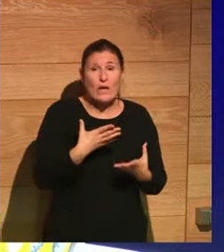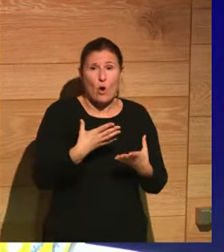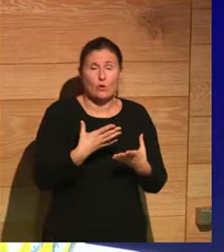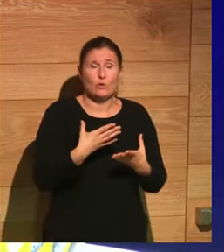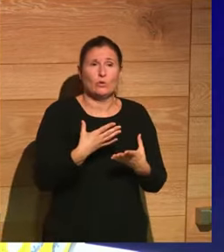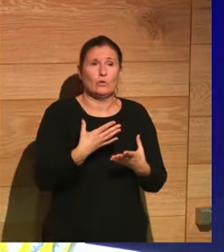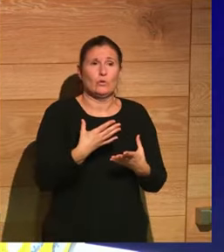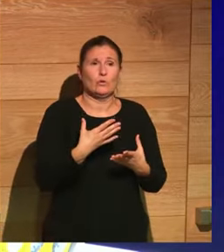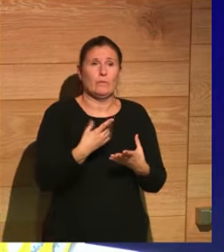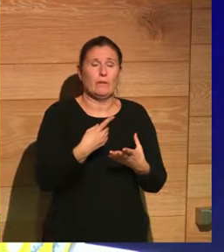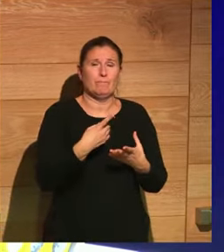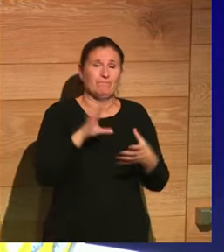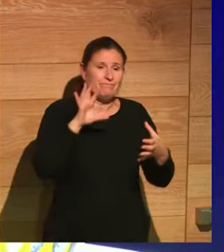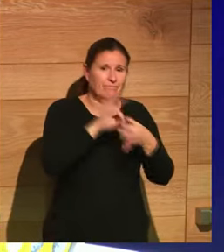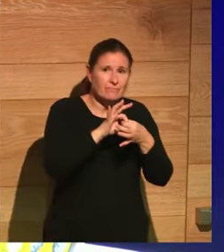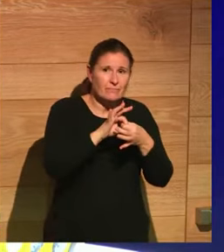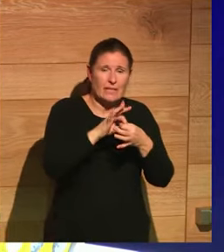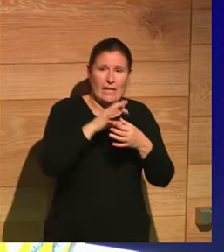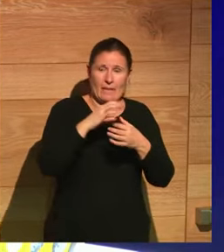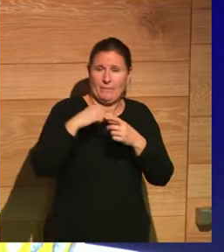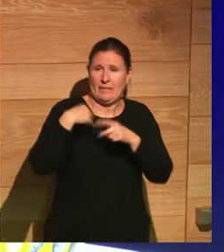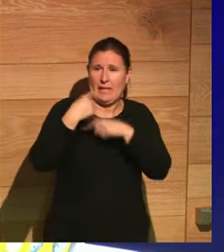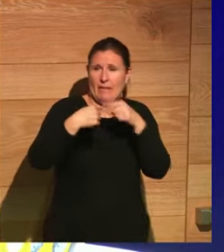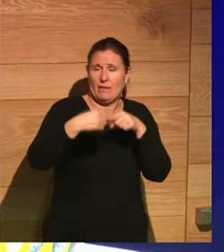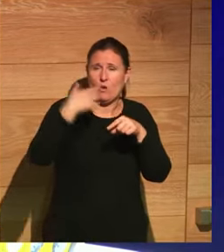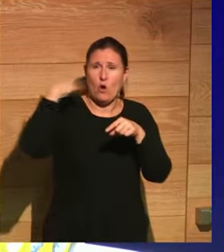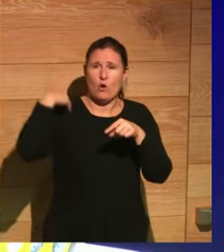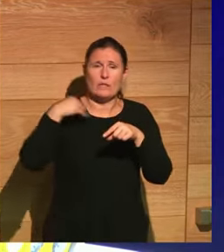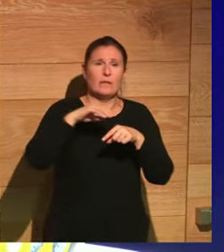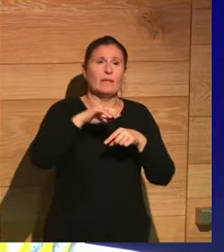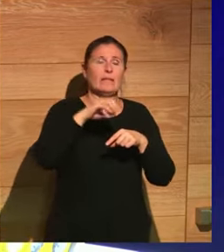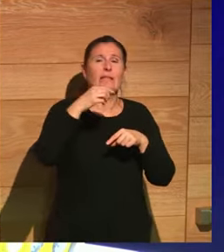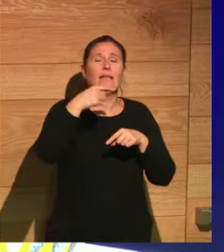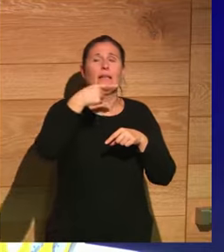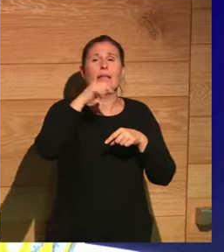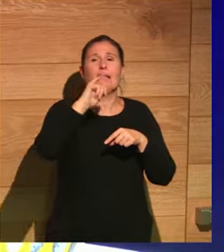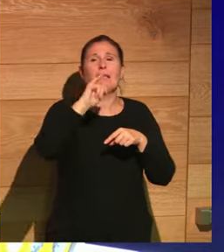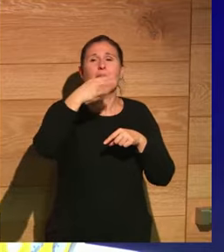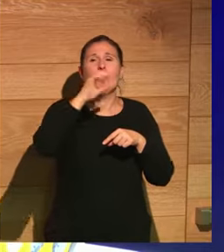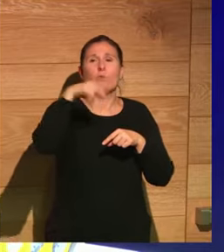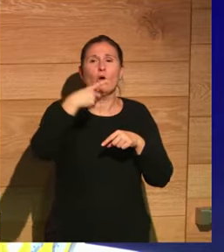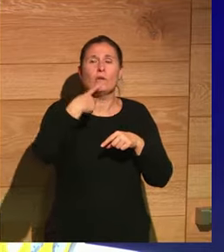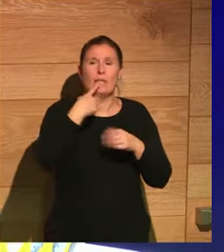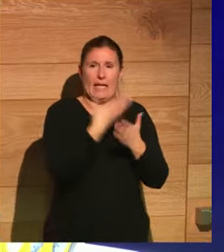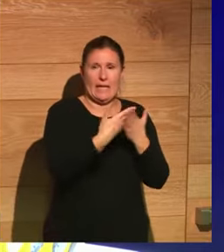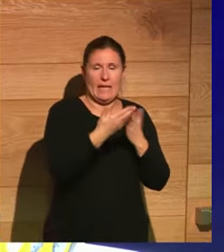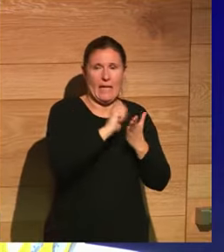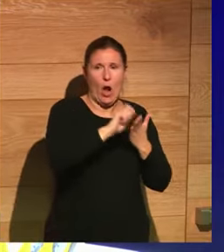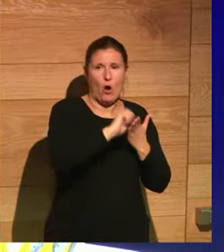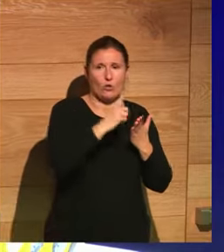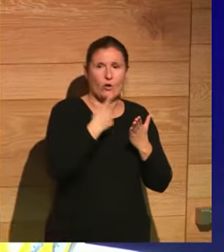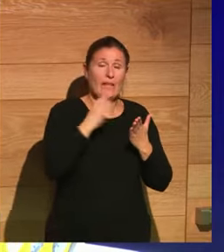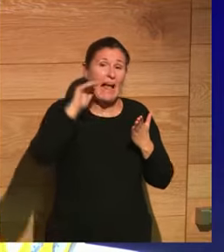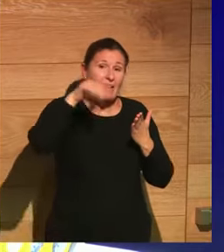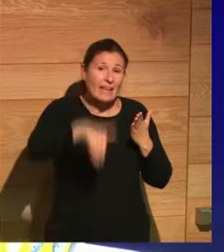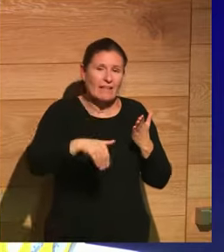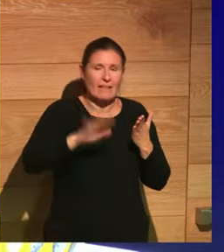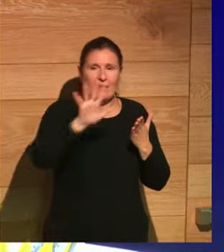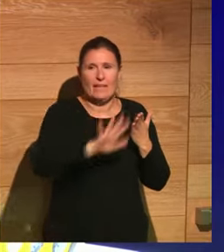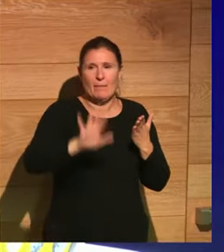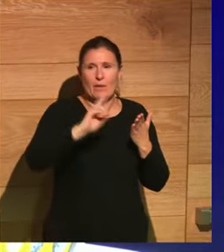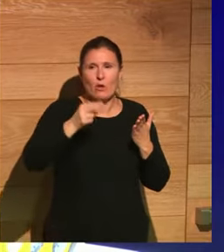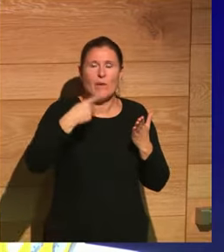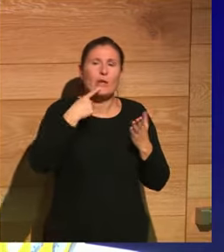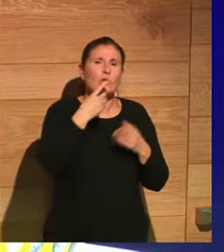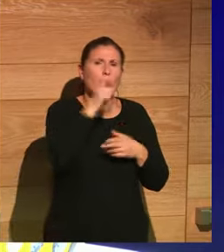esto viene todo de una tradición sobre todo de Eduard Gibbon Gibbon autor de la decadencia y caída del imperio romano que todavía hay gente que